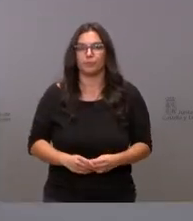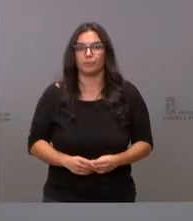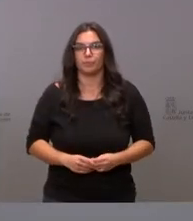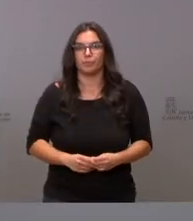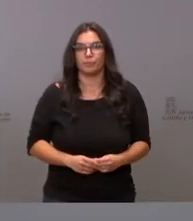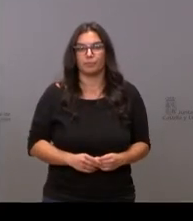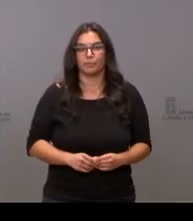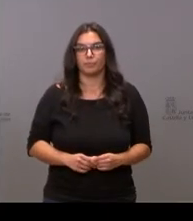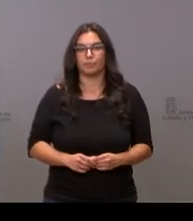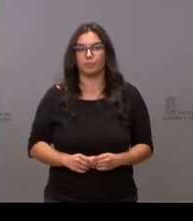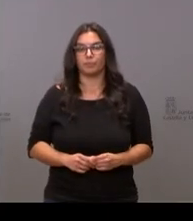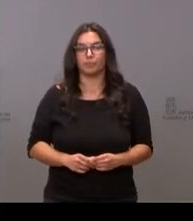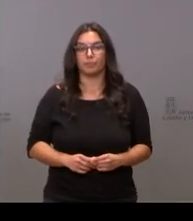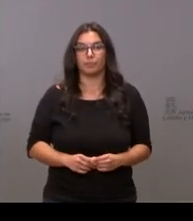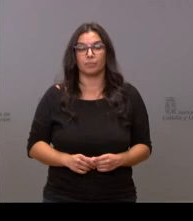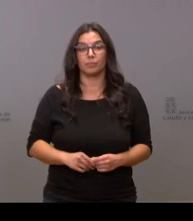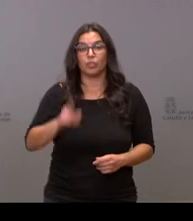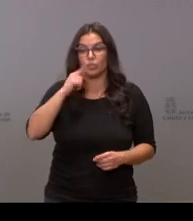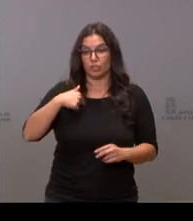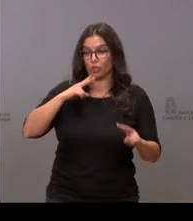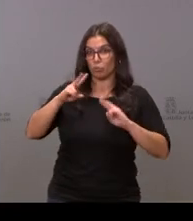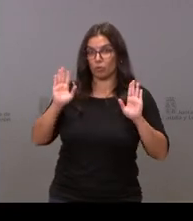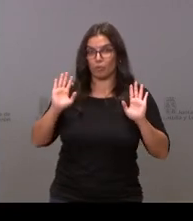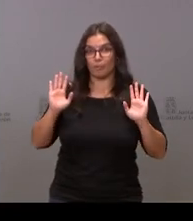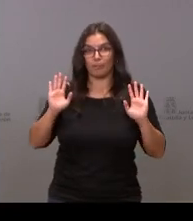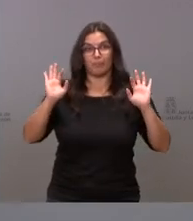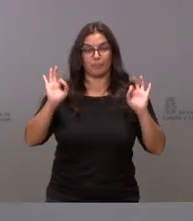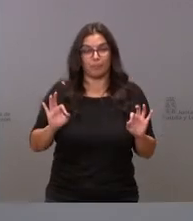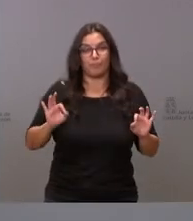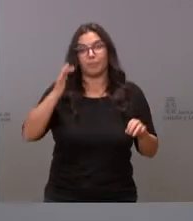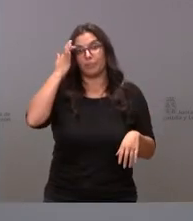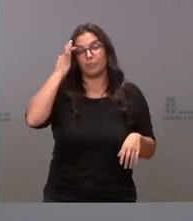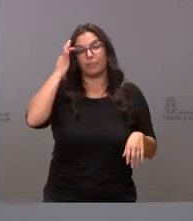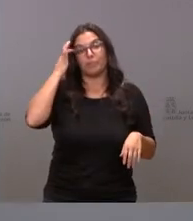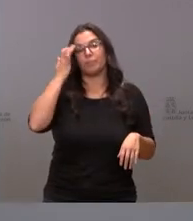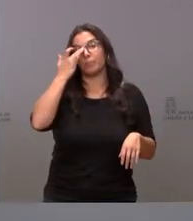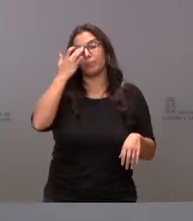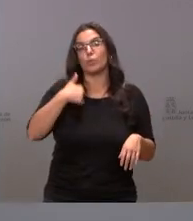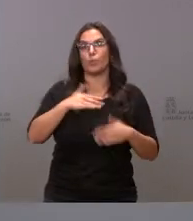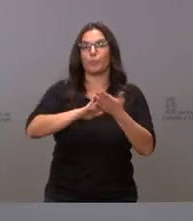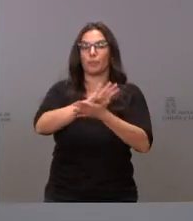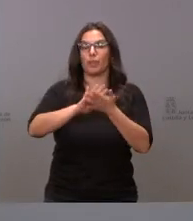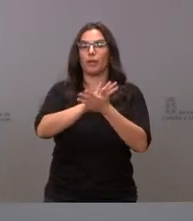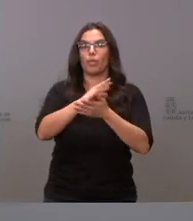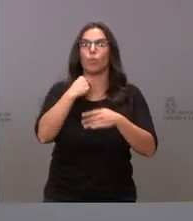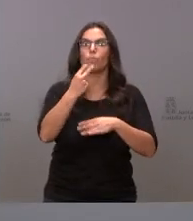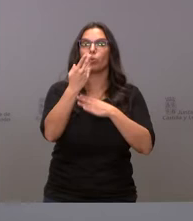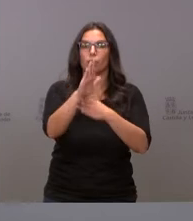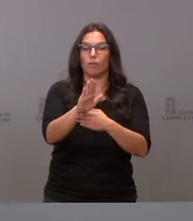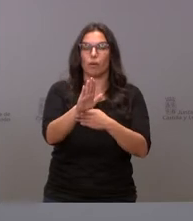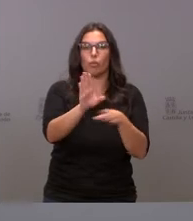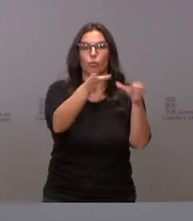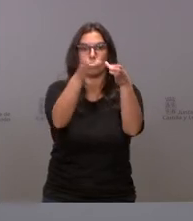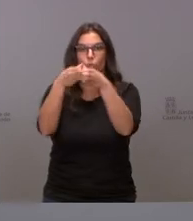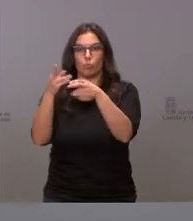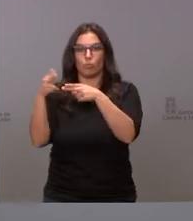primera pregunta no sé si contesto yo efectivamente yo he hablado con los portavoces de los distintos grupos